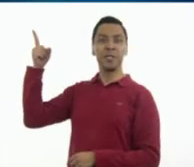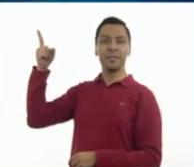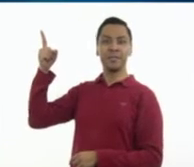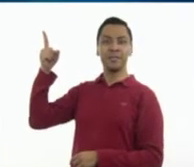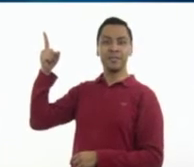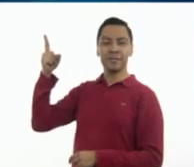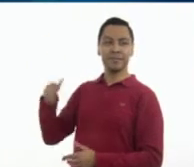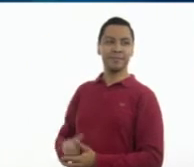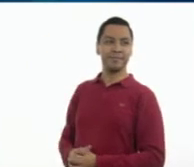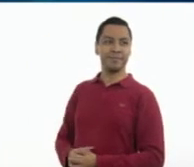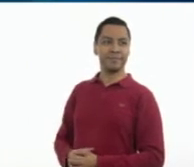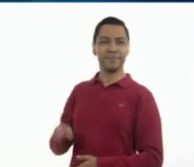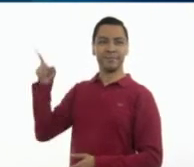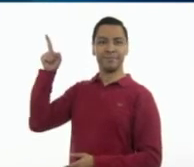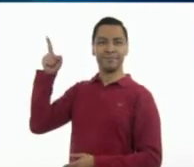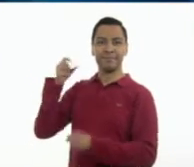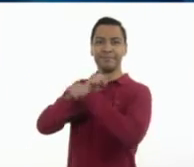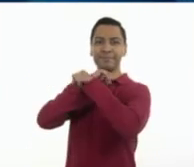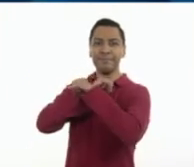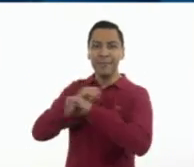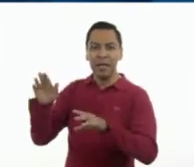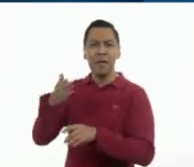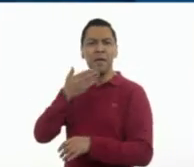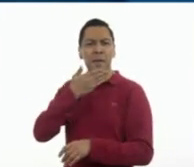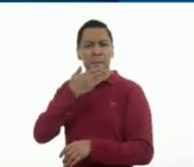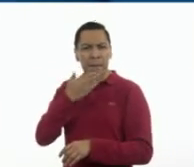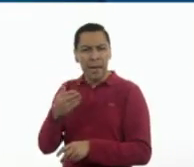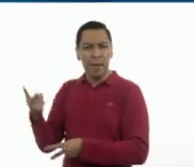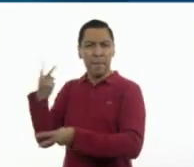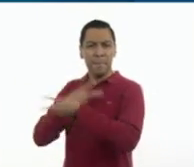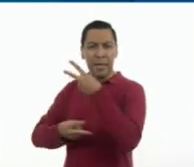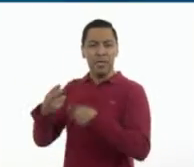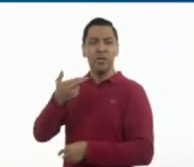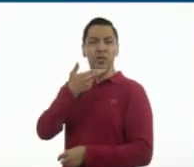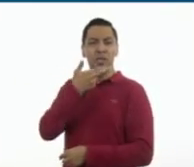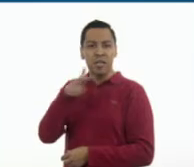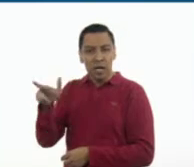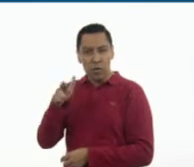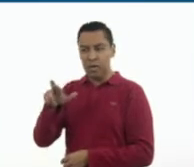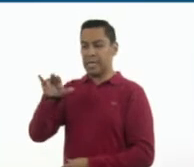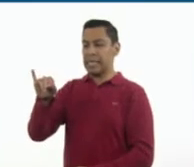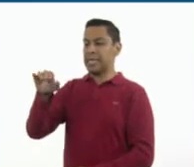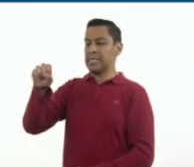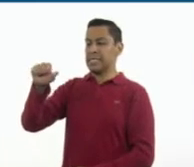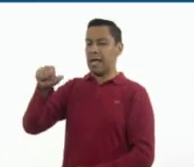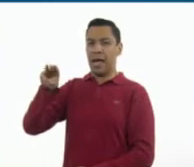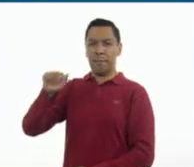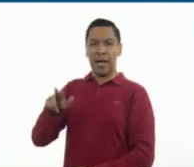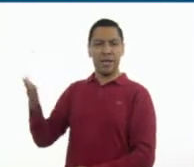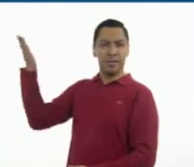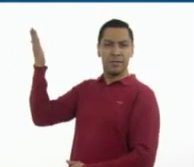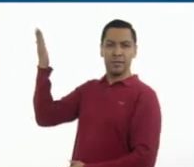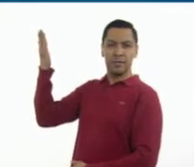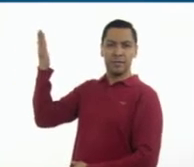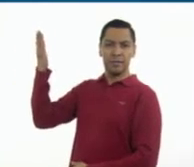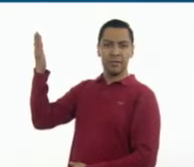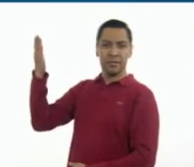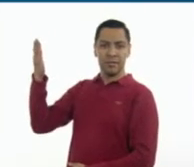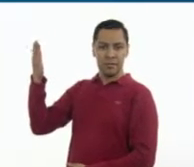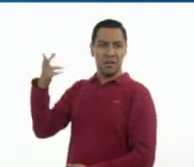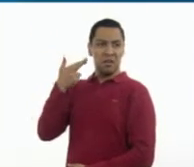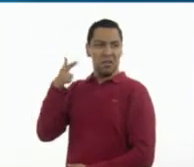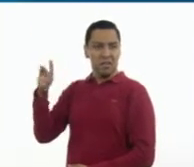Mira, es un anuncio. Dice, bienvenidos a su restaurante Isamar. Es rico. frío, lancha,